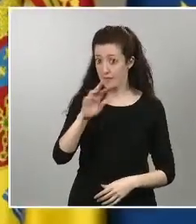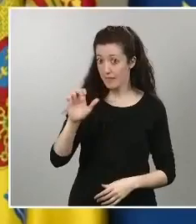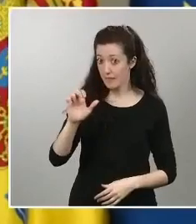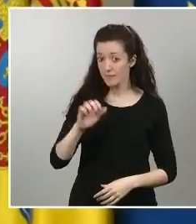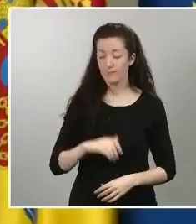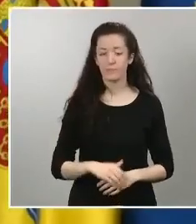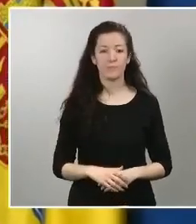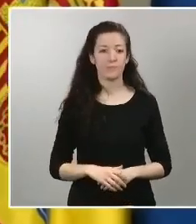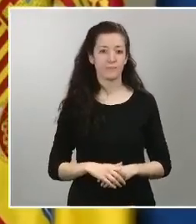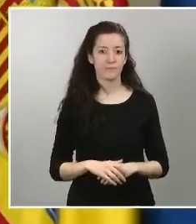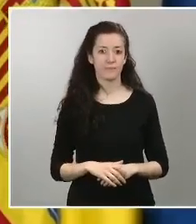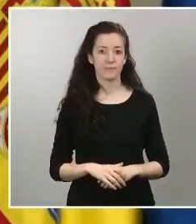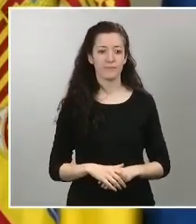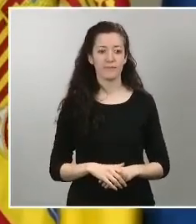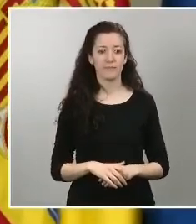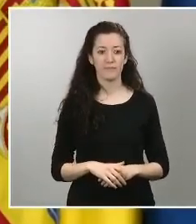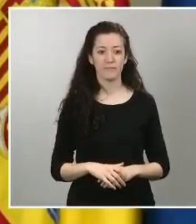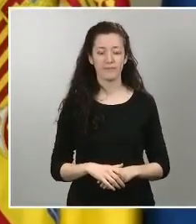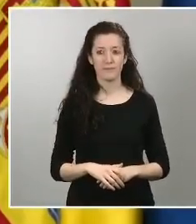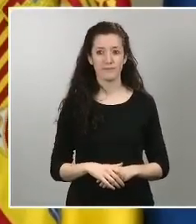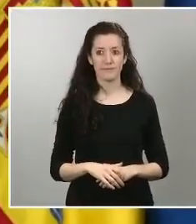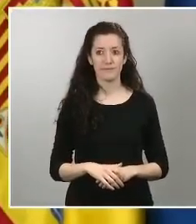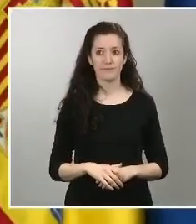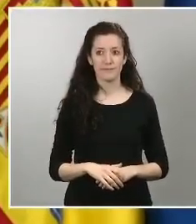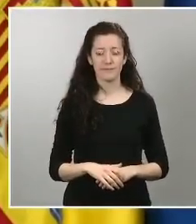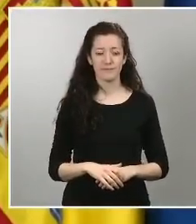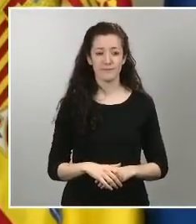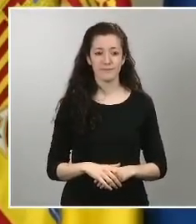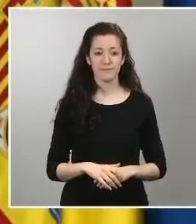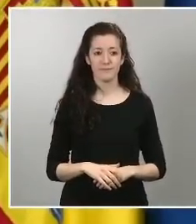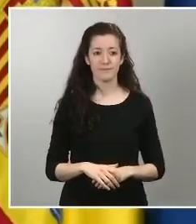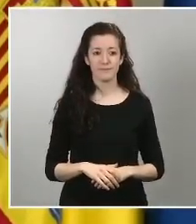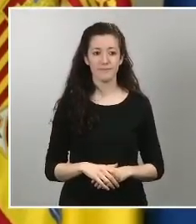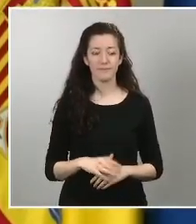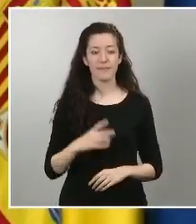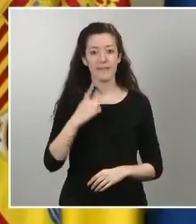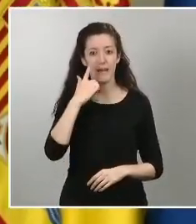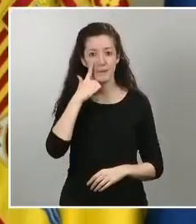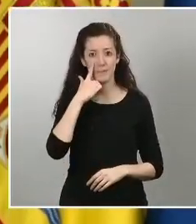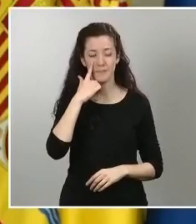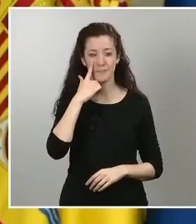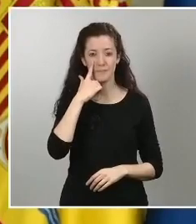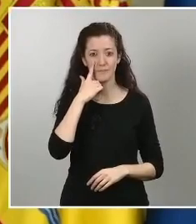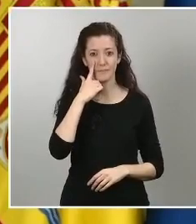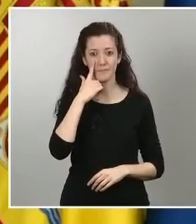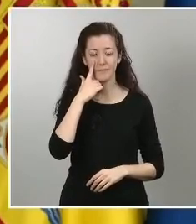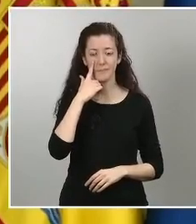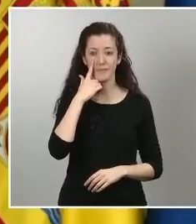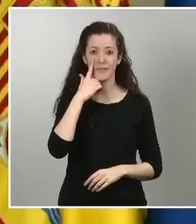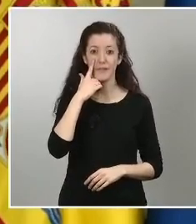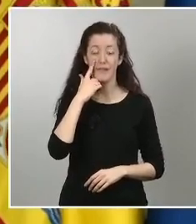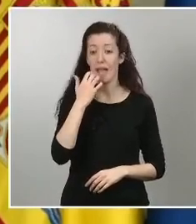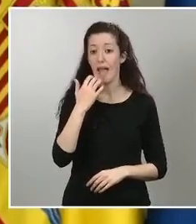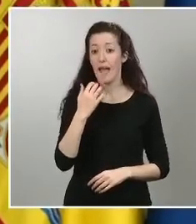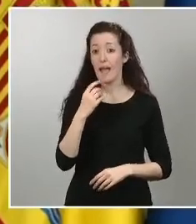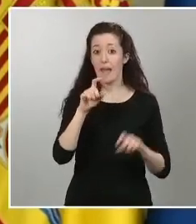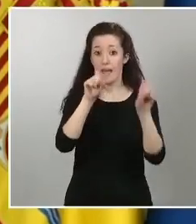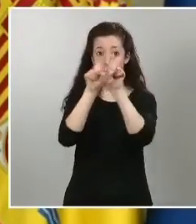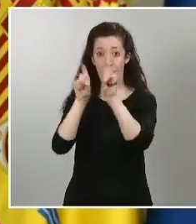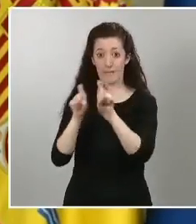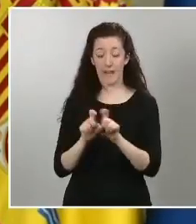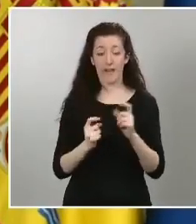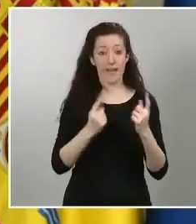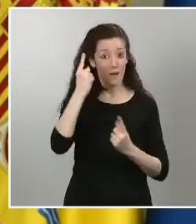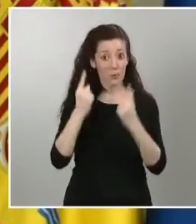haber varios supuestos de acuerdo habrá empresas que a partir de hoy mismo puedan seguir formulando ERTE